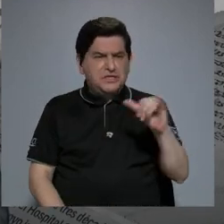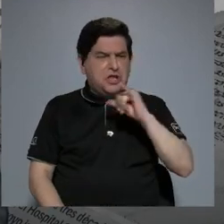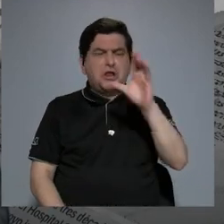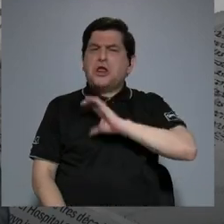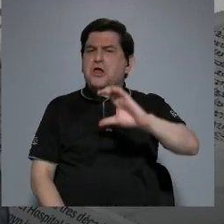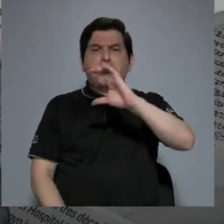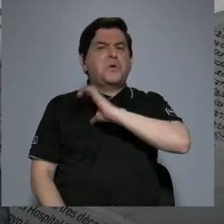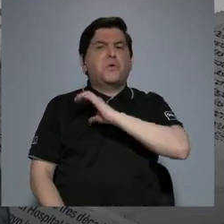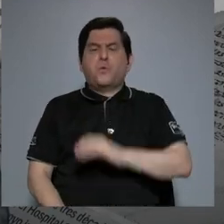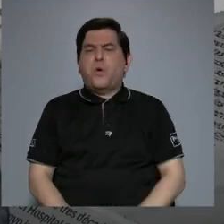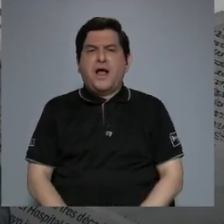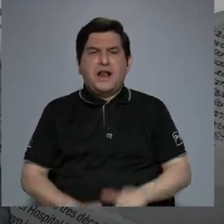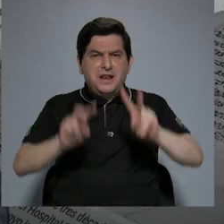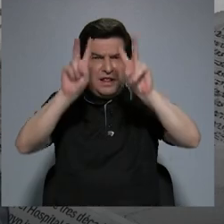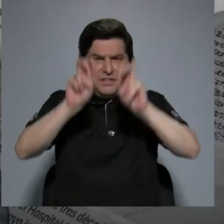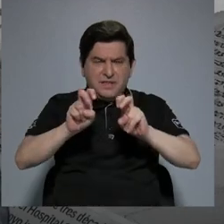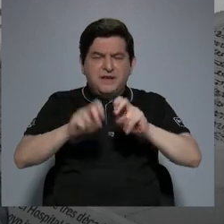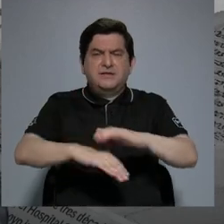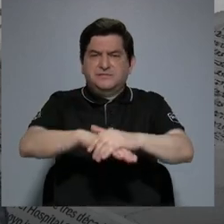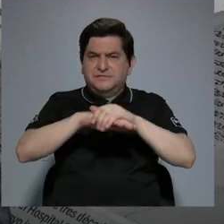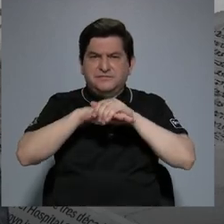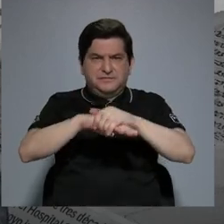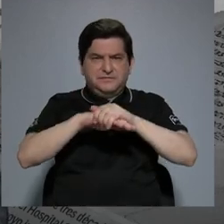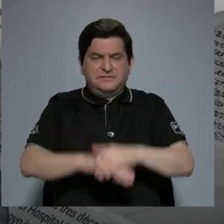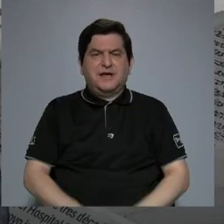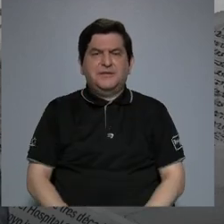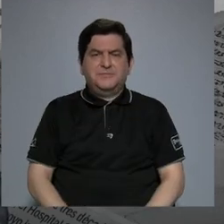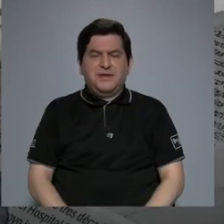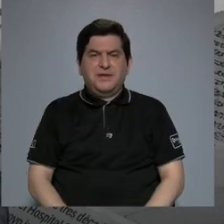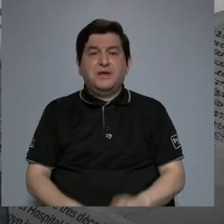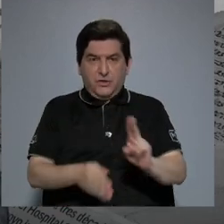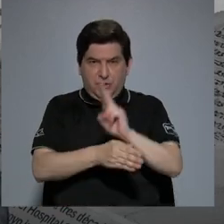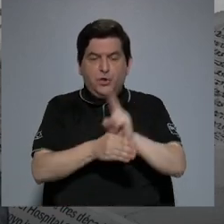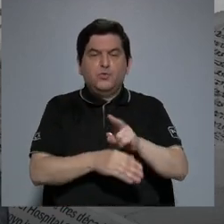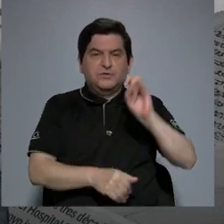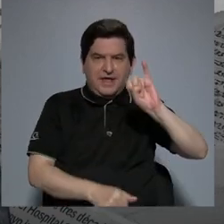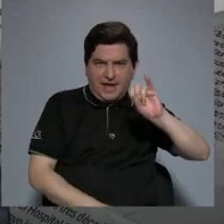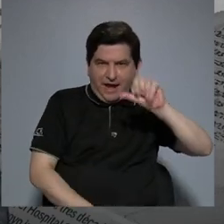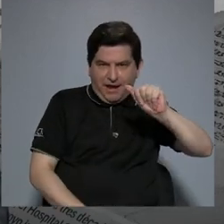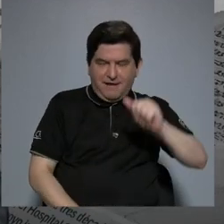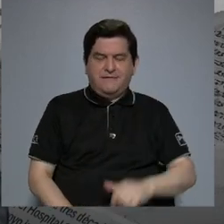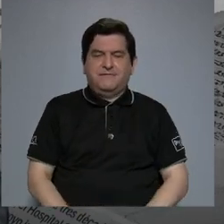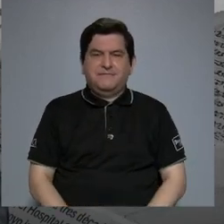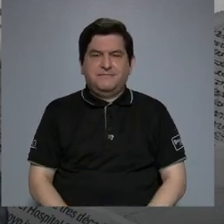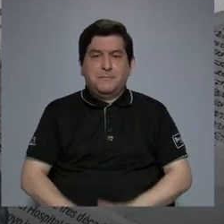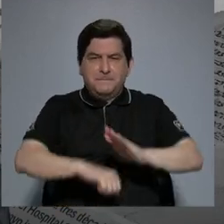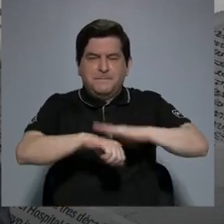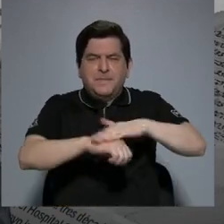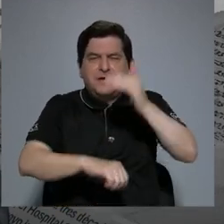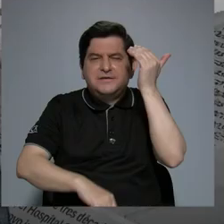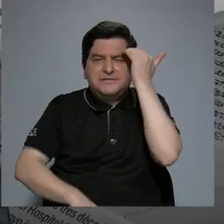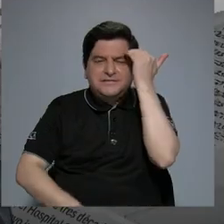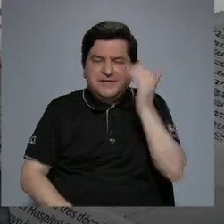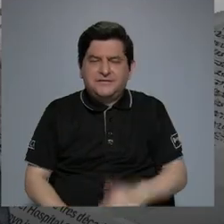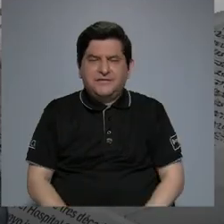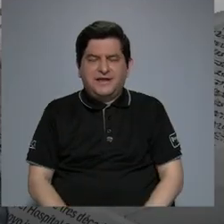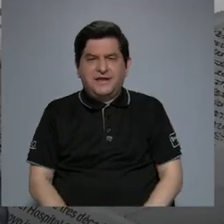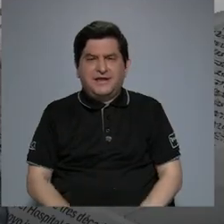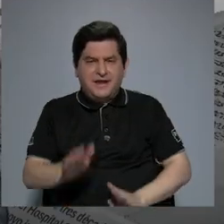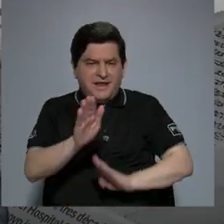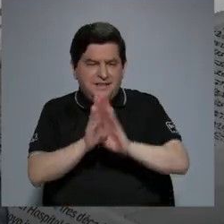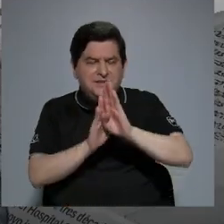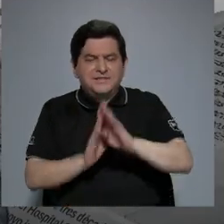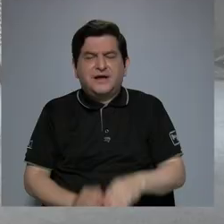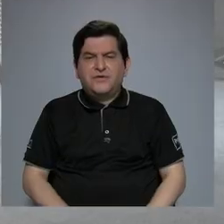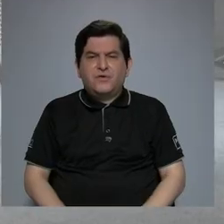mismas características del examen de inglés con inteligencia artificial, lo que permite conocer el desempeño oral de